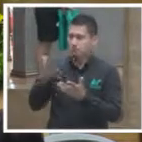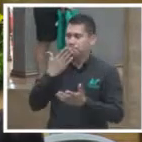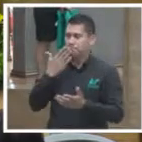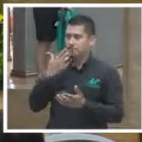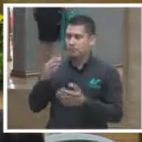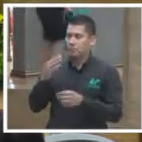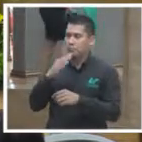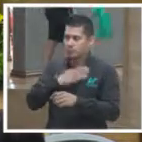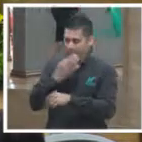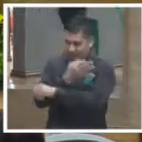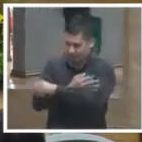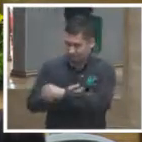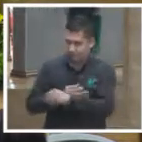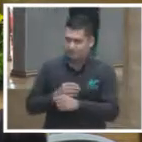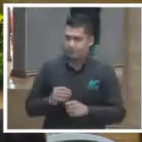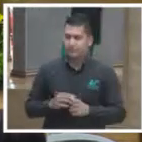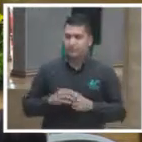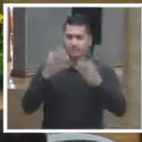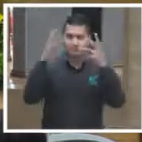tengan muy buena tarde